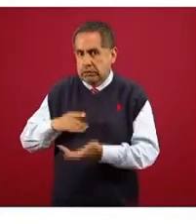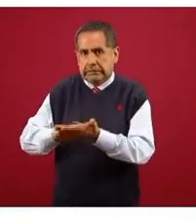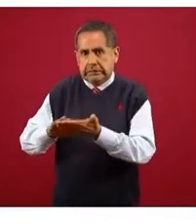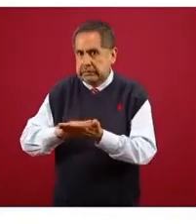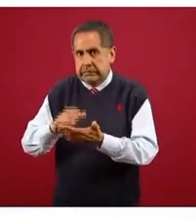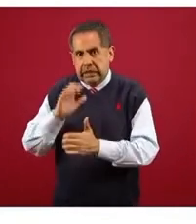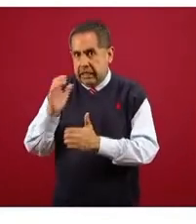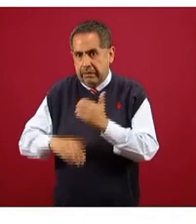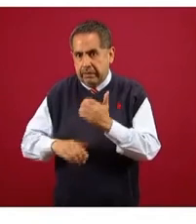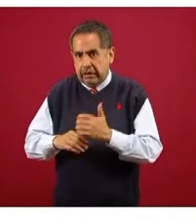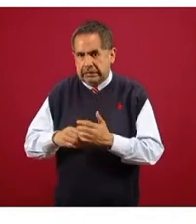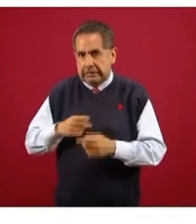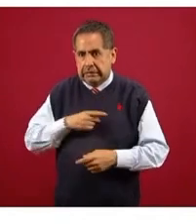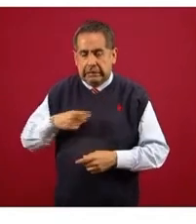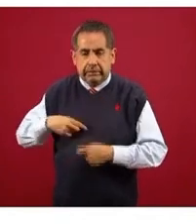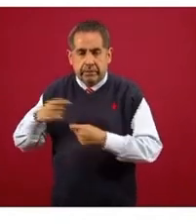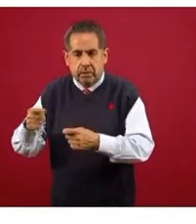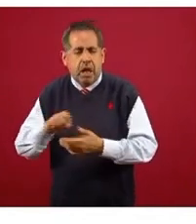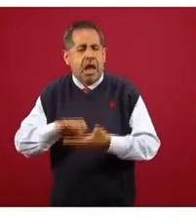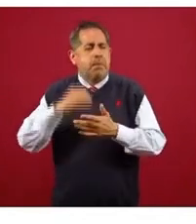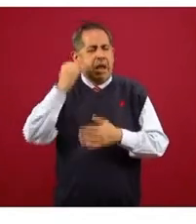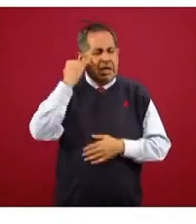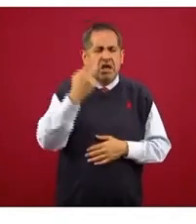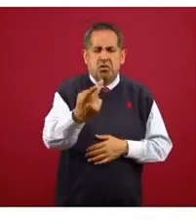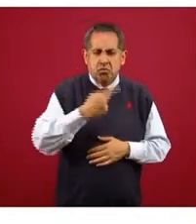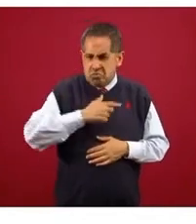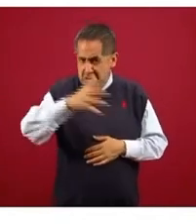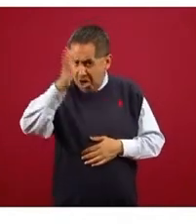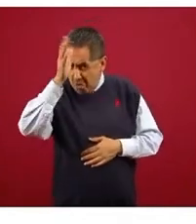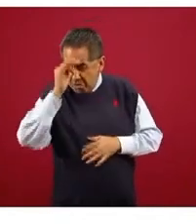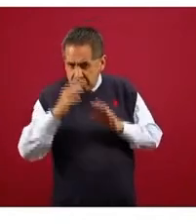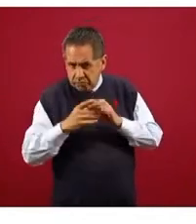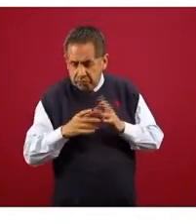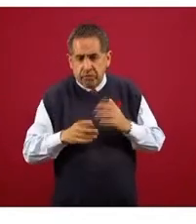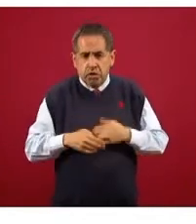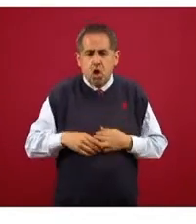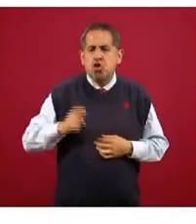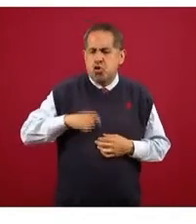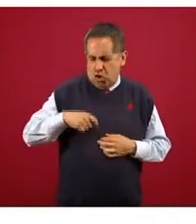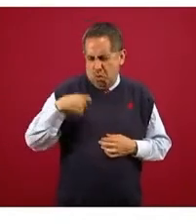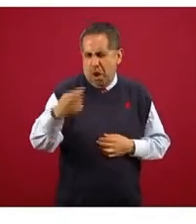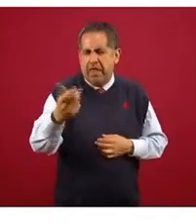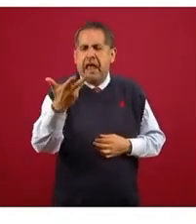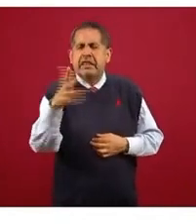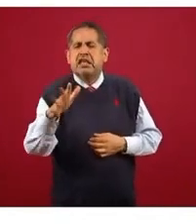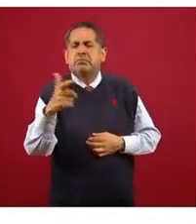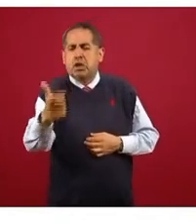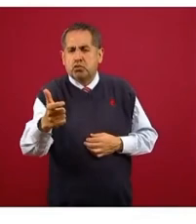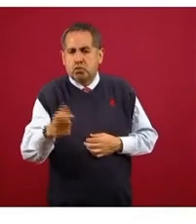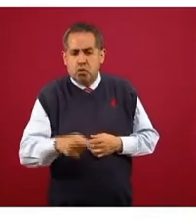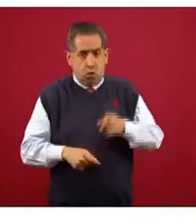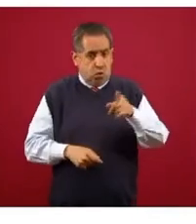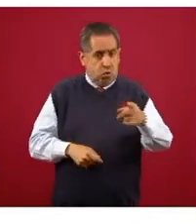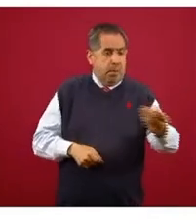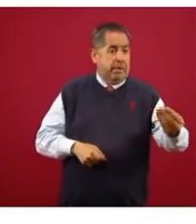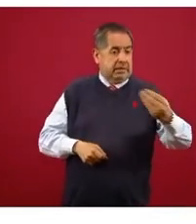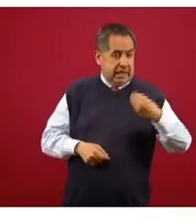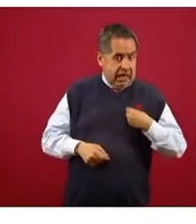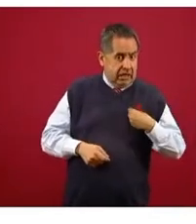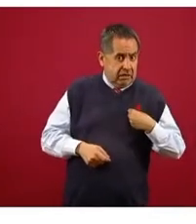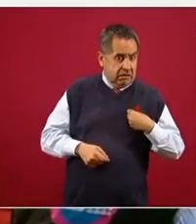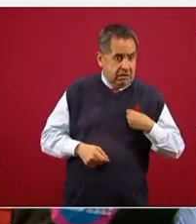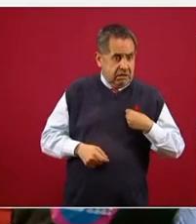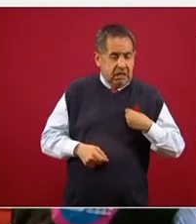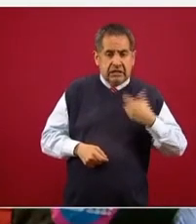que hacemos un trato y te digo, yo te voy a dar 10 pesos y tú me vas